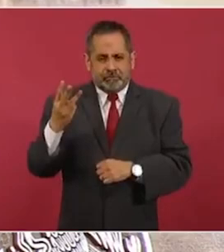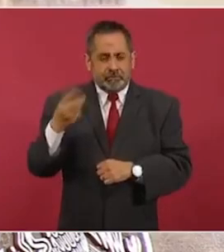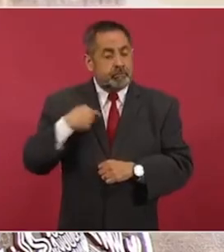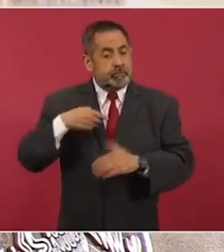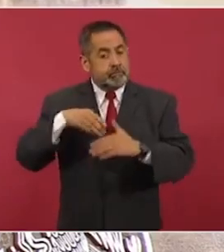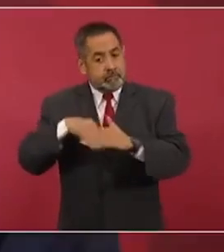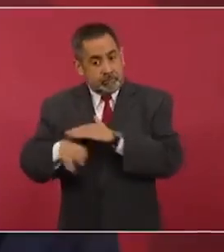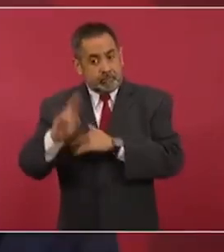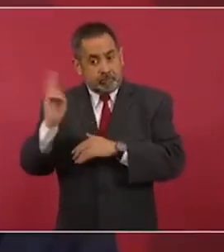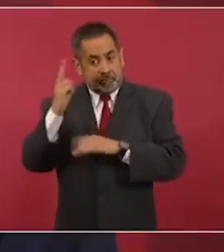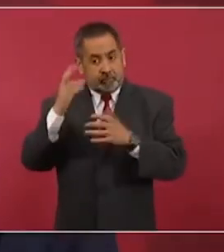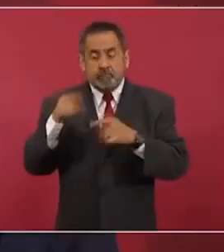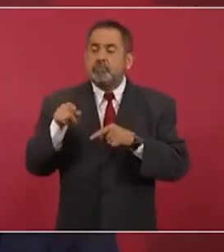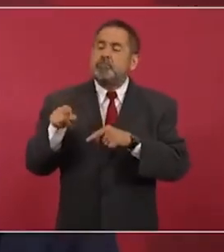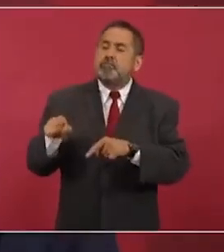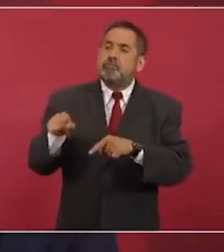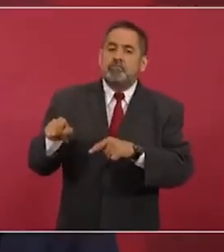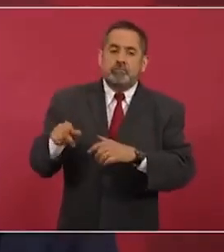me tocó